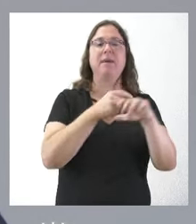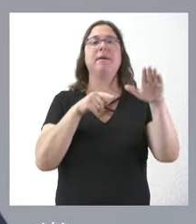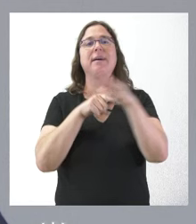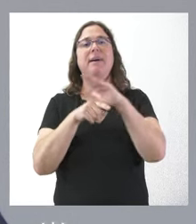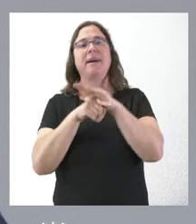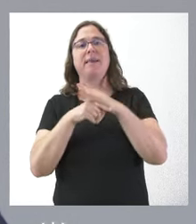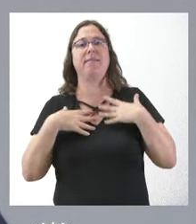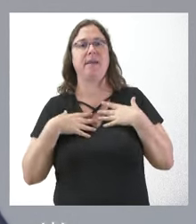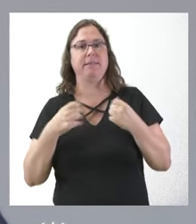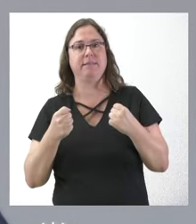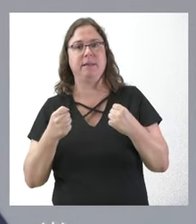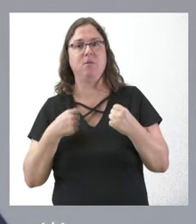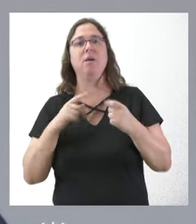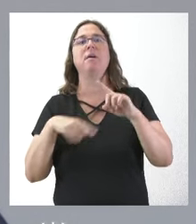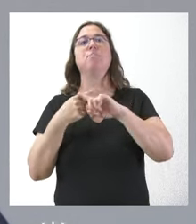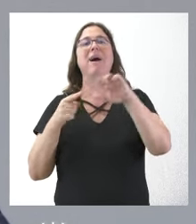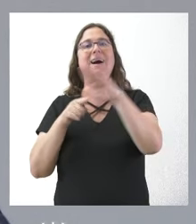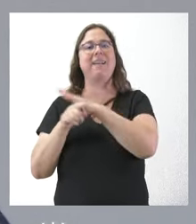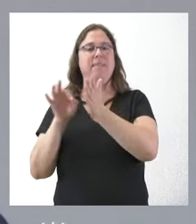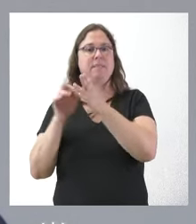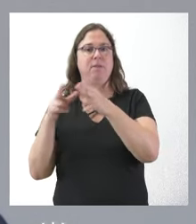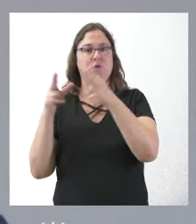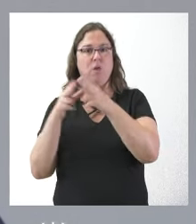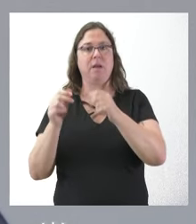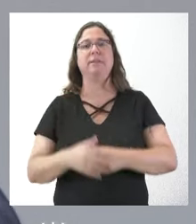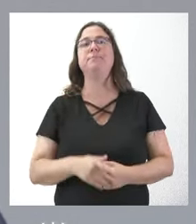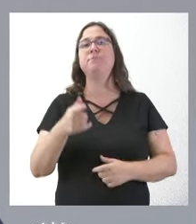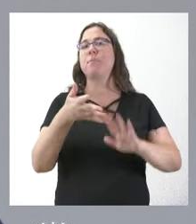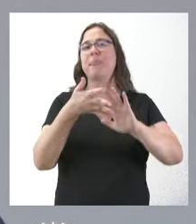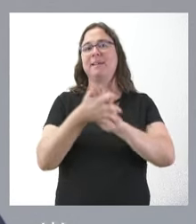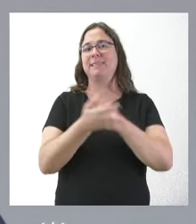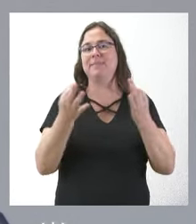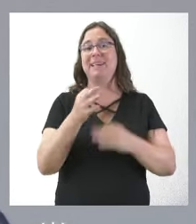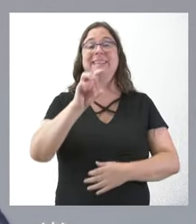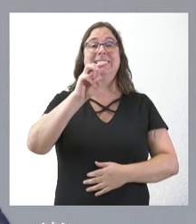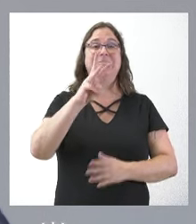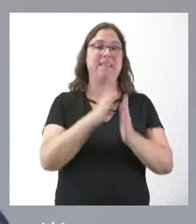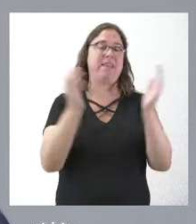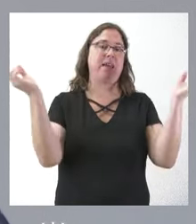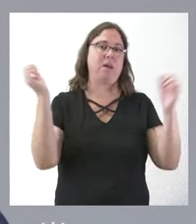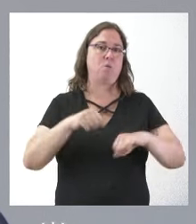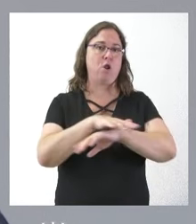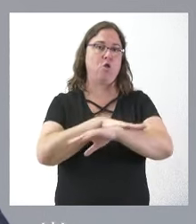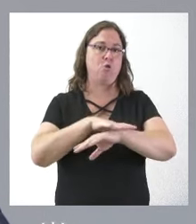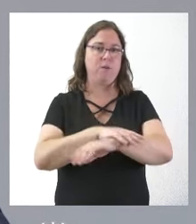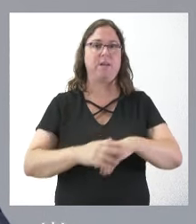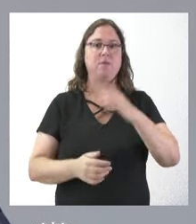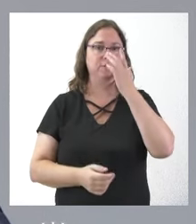Regional de Salud y la Gerencia de Servicios Sociales. Por lo tanto, trece acuerdos del Gobierno regional.